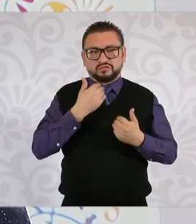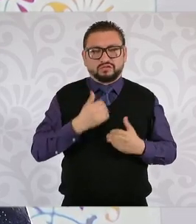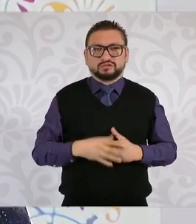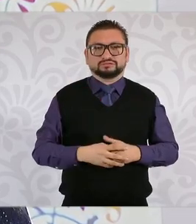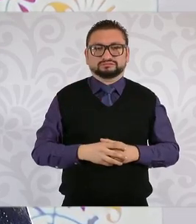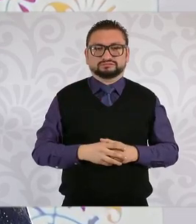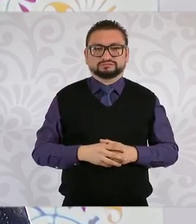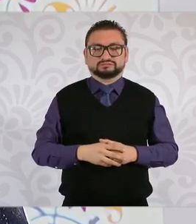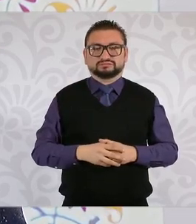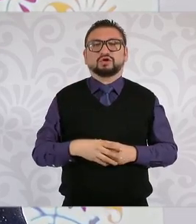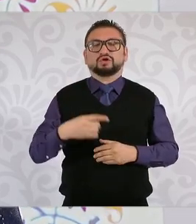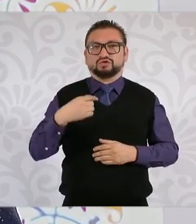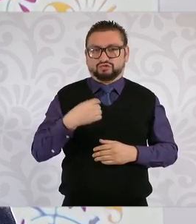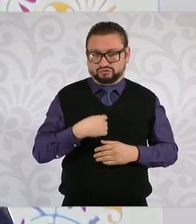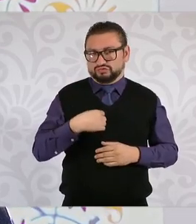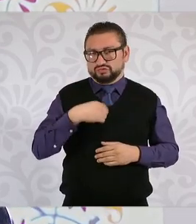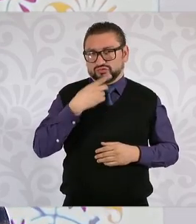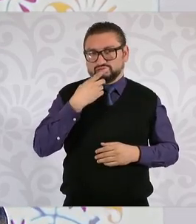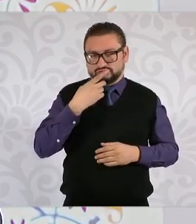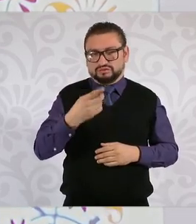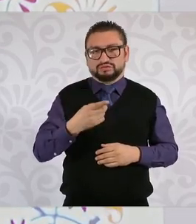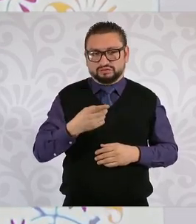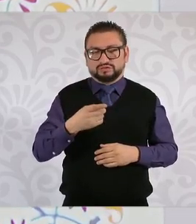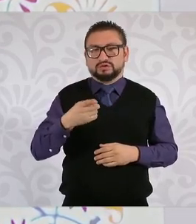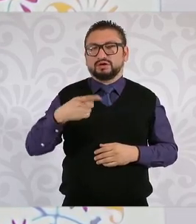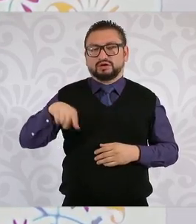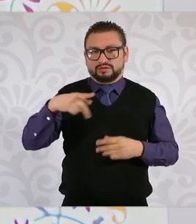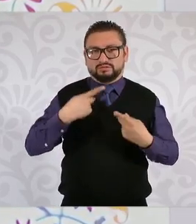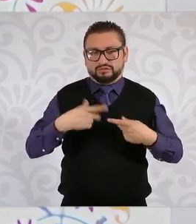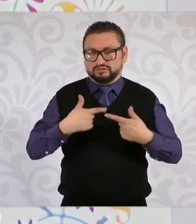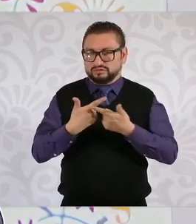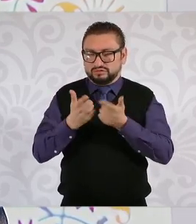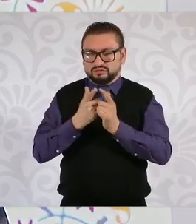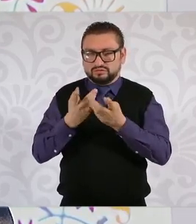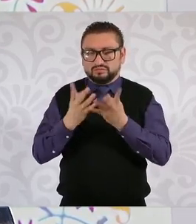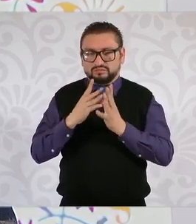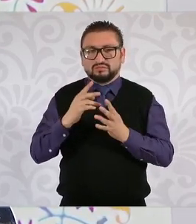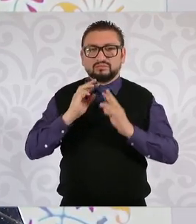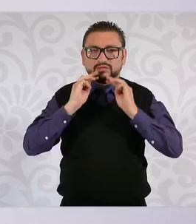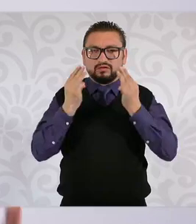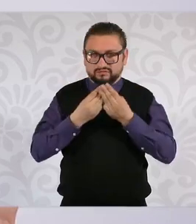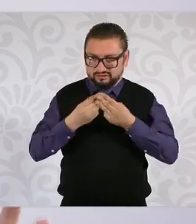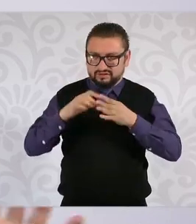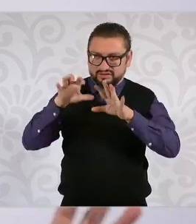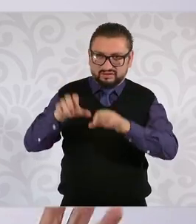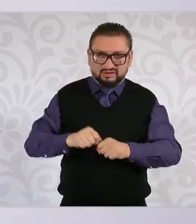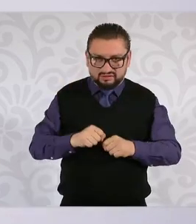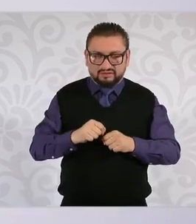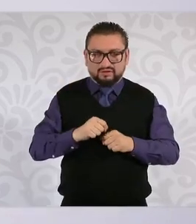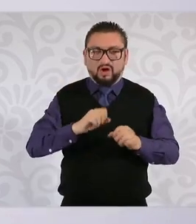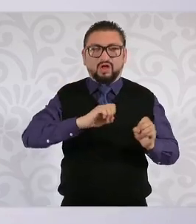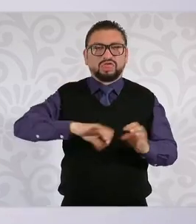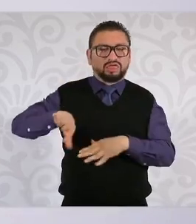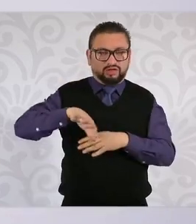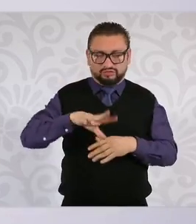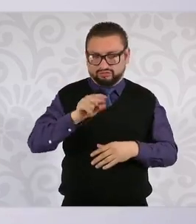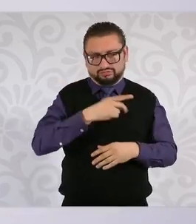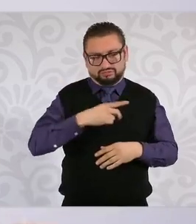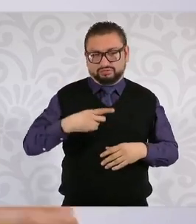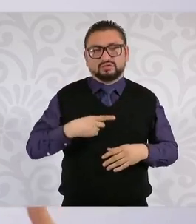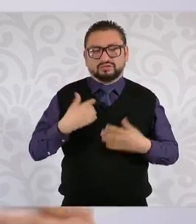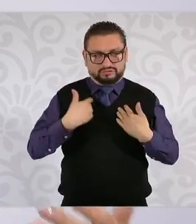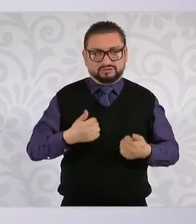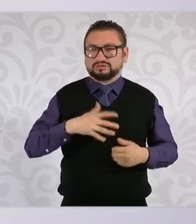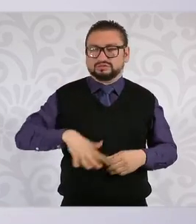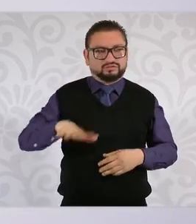No estoy diciendo que no deba detenerse a los delincuentes, en eso todos estamos de acuerdo, que